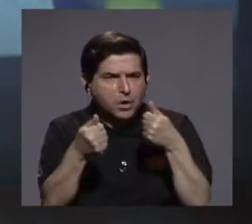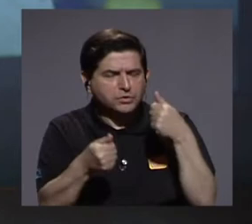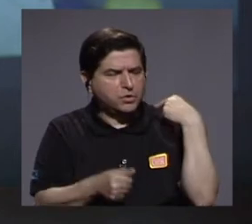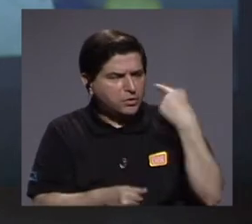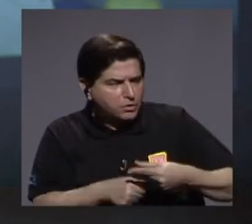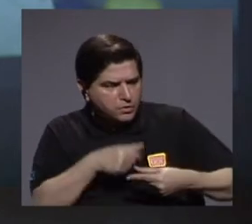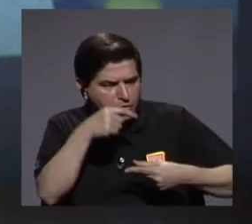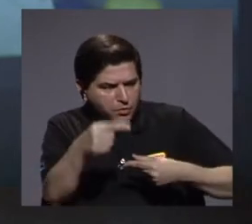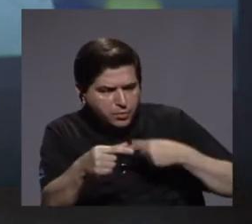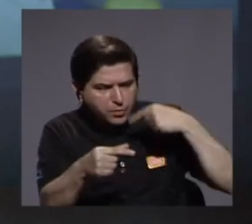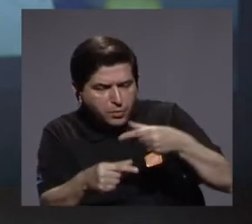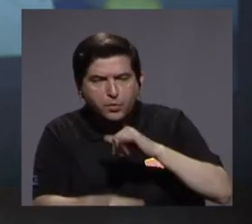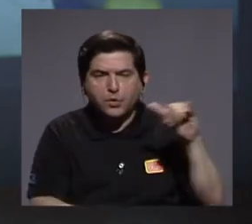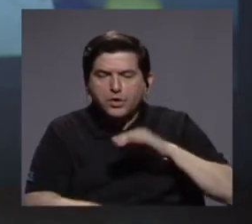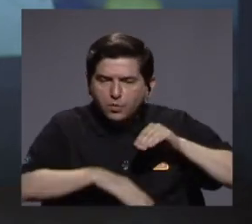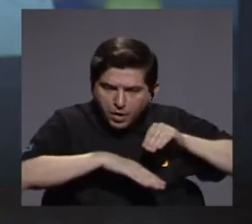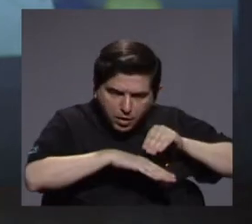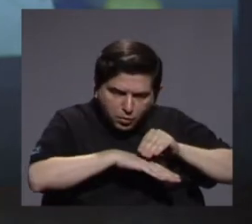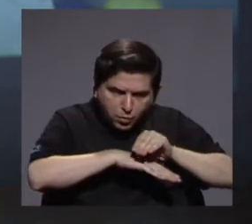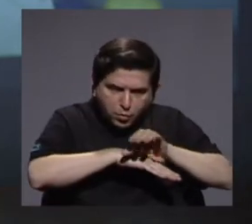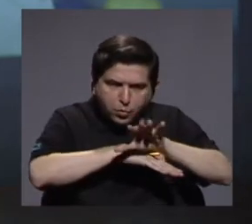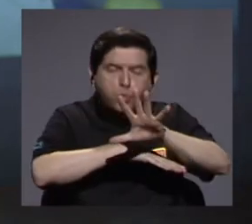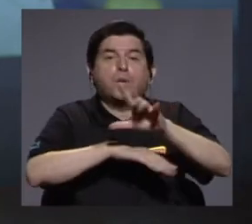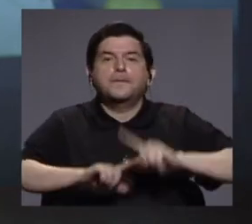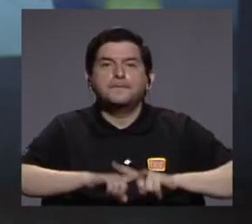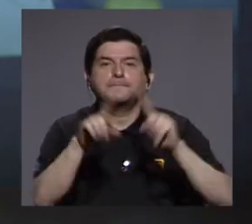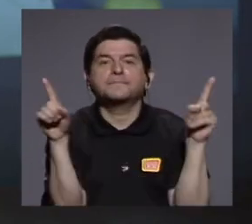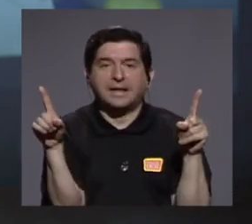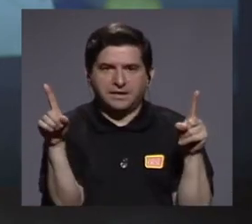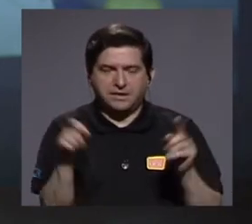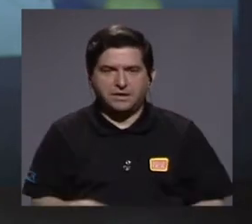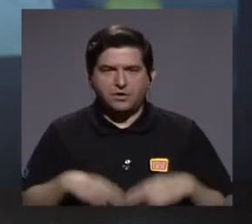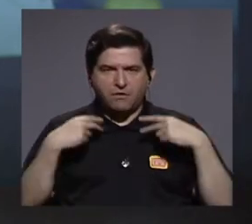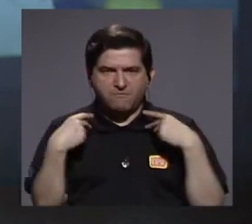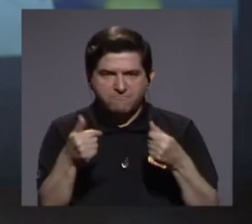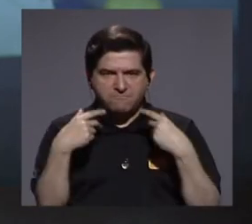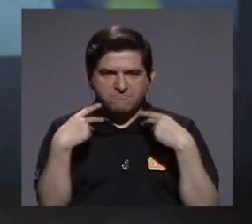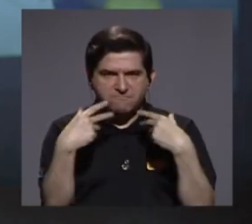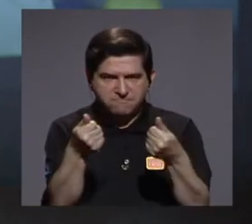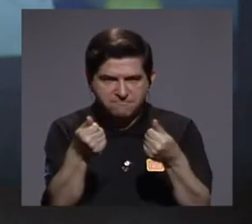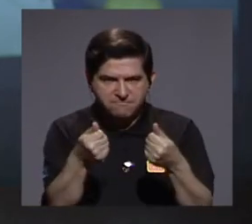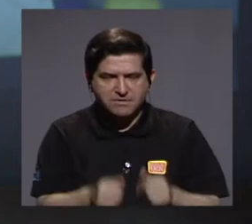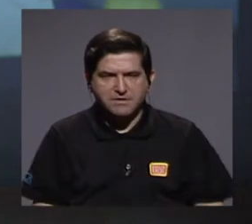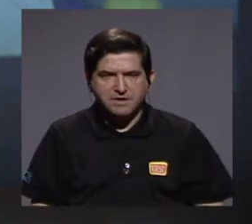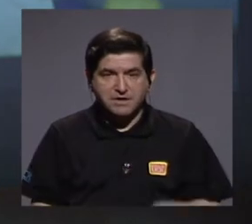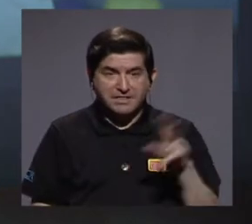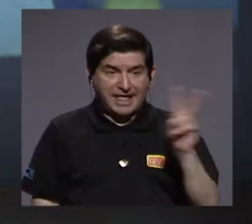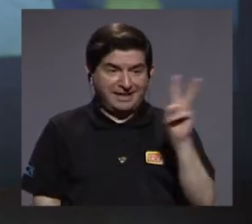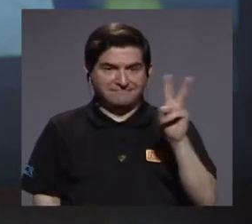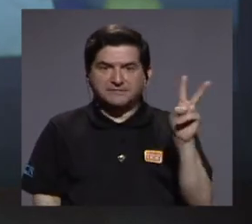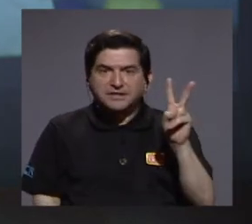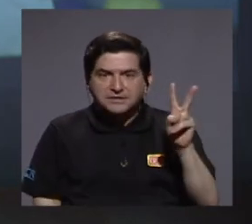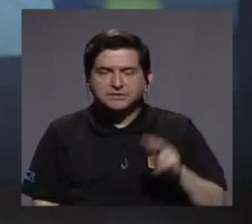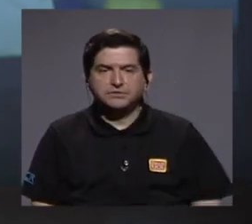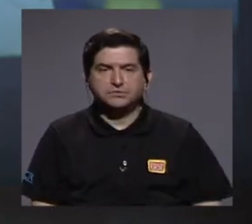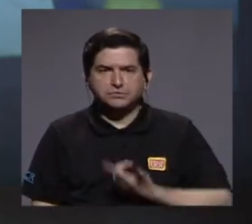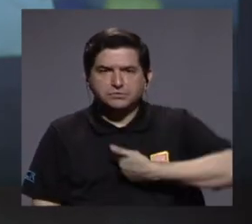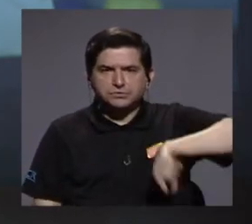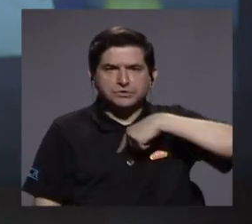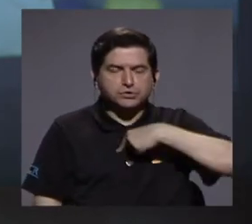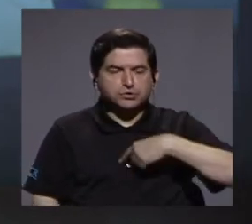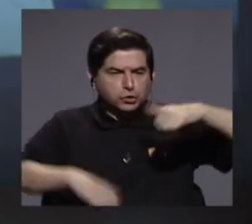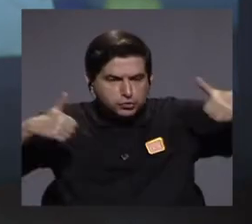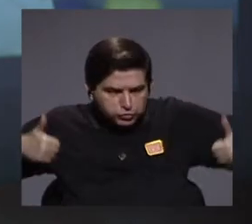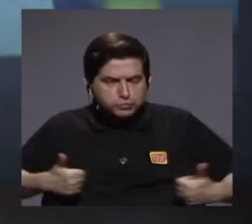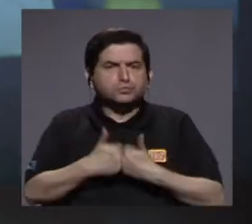a poco a tener las mismas repercusiones, sin embargo, la velocidad con la cual se transmitía el virus nos ponía grandes